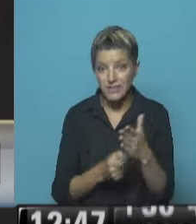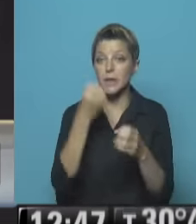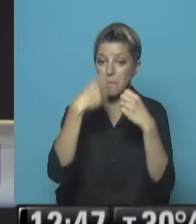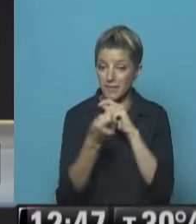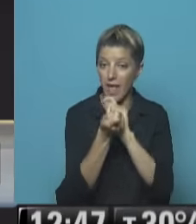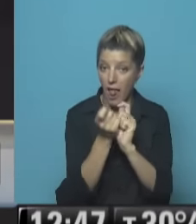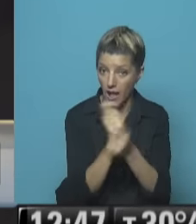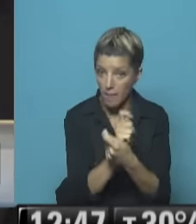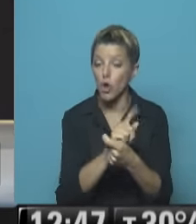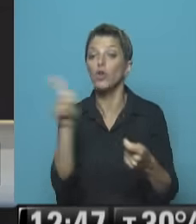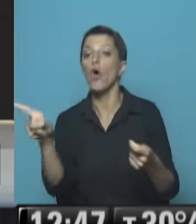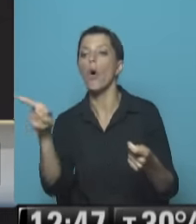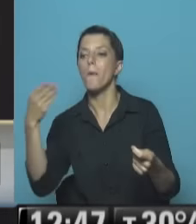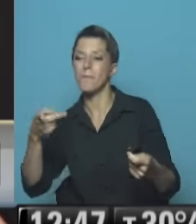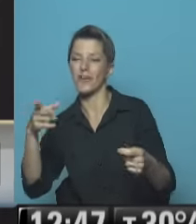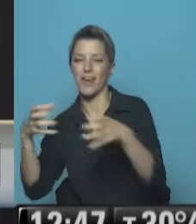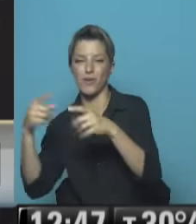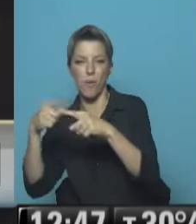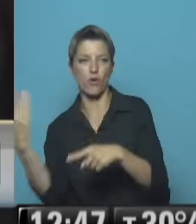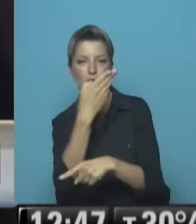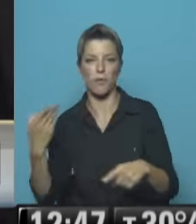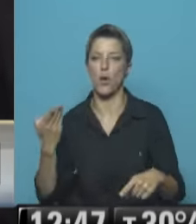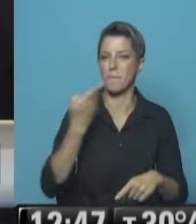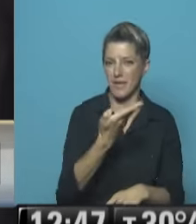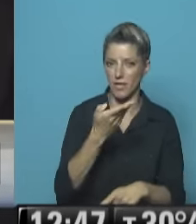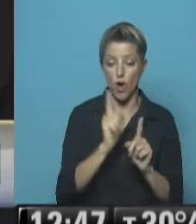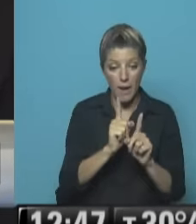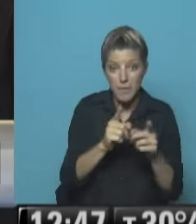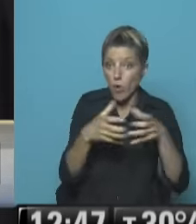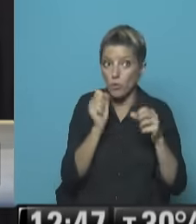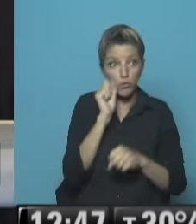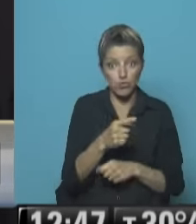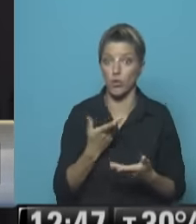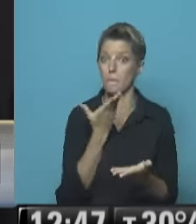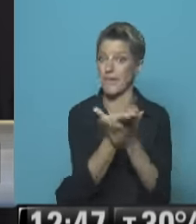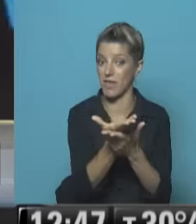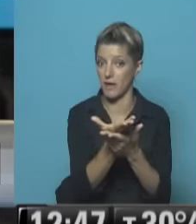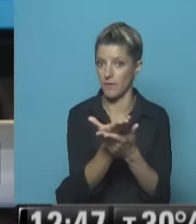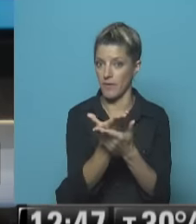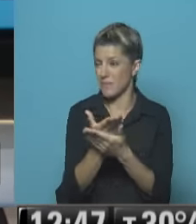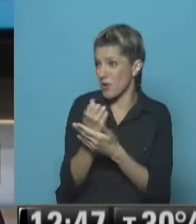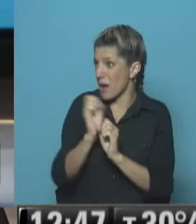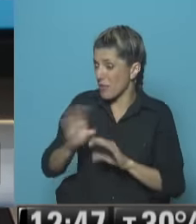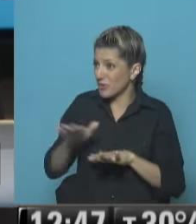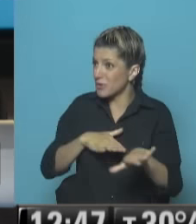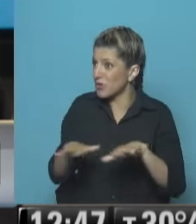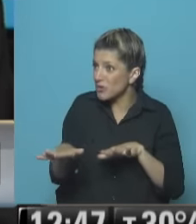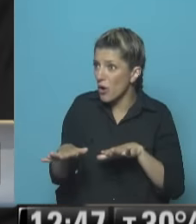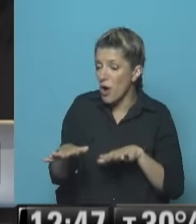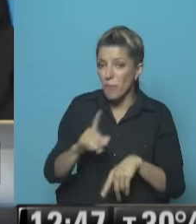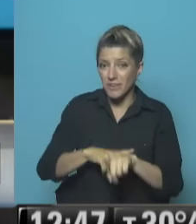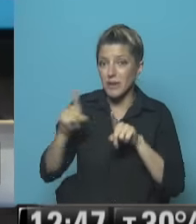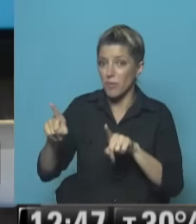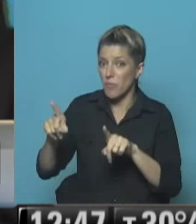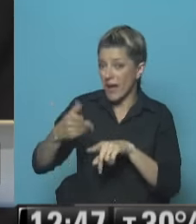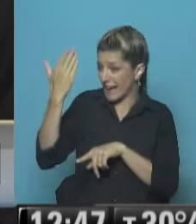A lo que le pide La oposición Sino en vista De lo que le están pidiendo Sus propias bases Pero en el peor De los escenarios Raúl Porque lo haces Saliendo de una derrota No lo haces